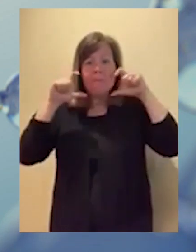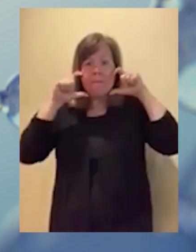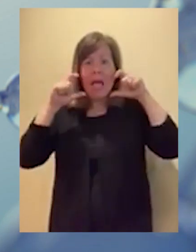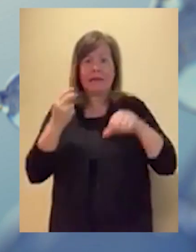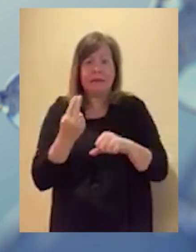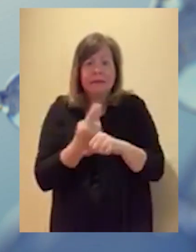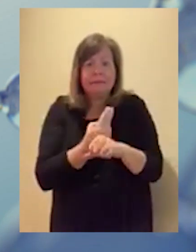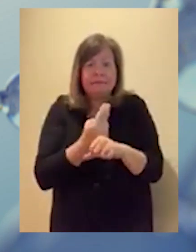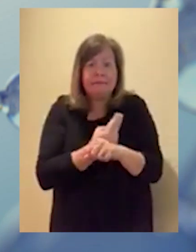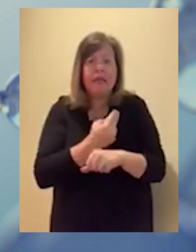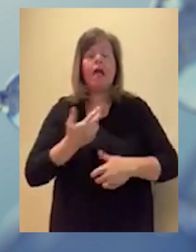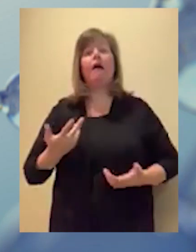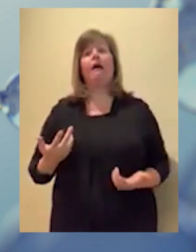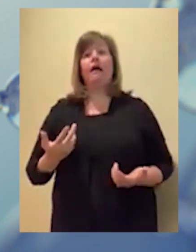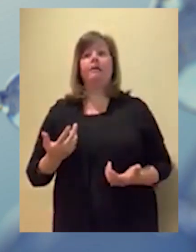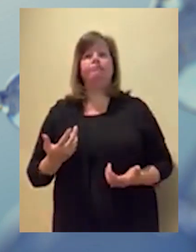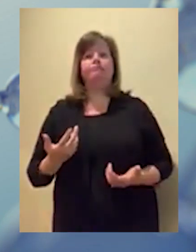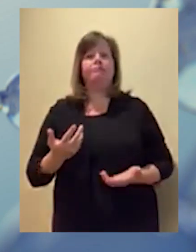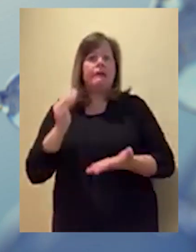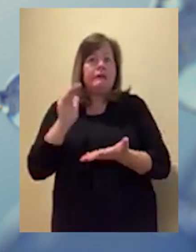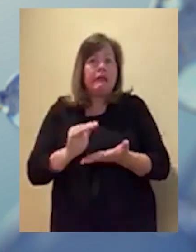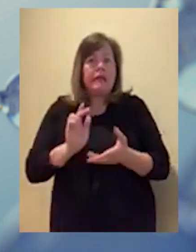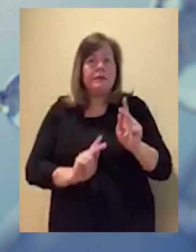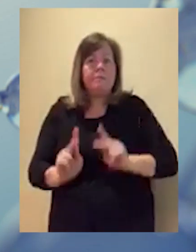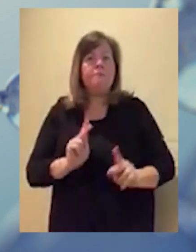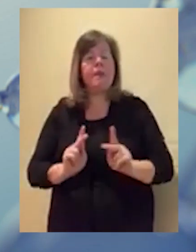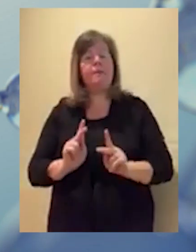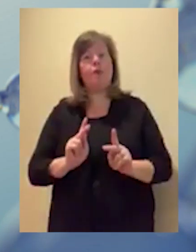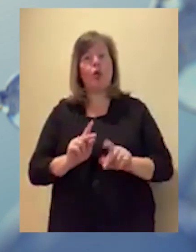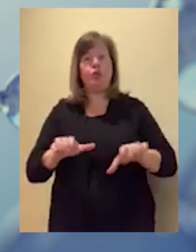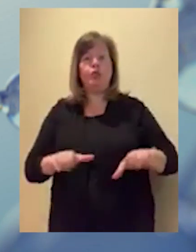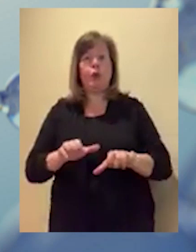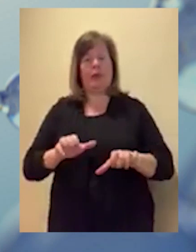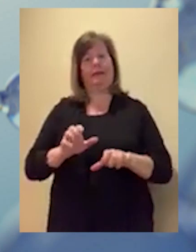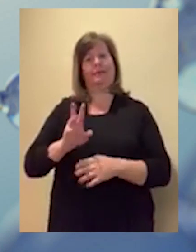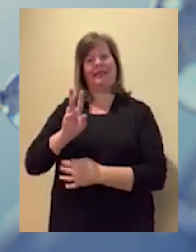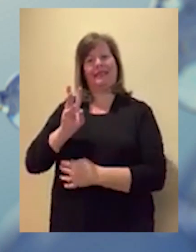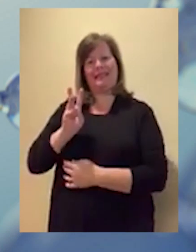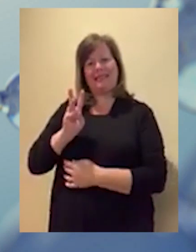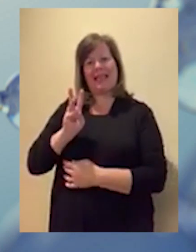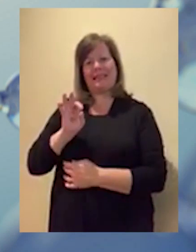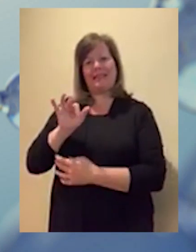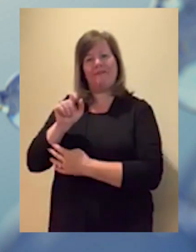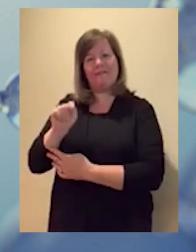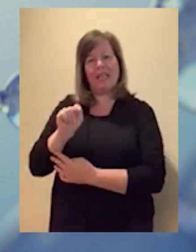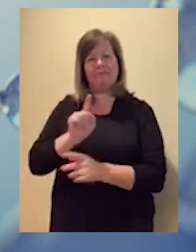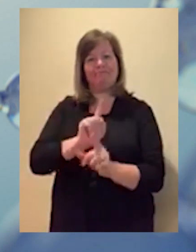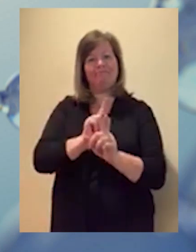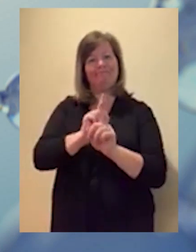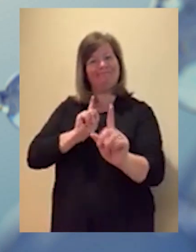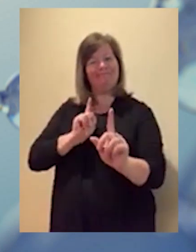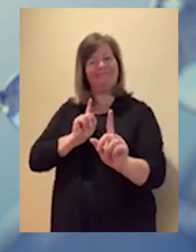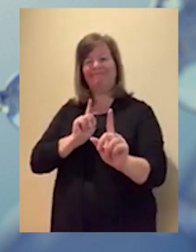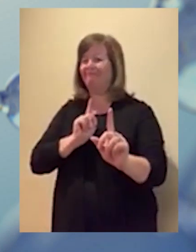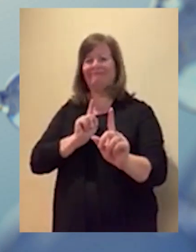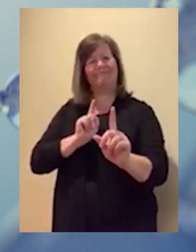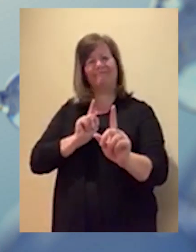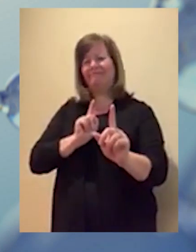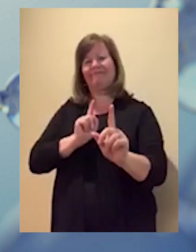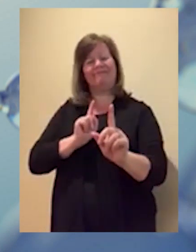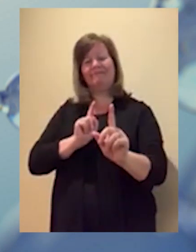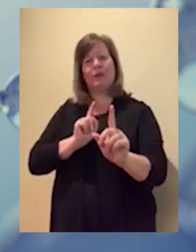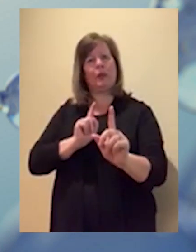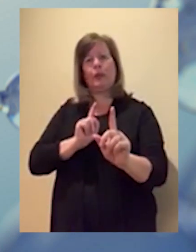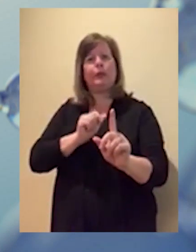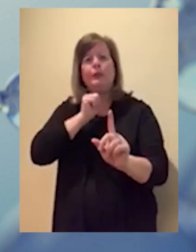complacientes. Estoy viendo menos personas que usan máscaras en la comunidad. Estoy viendo personas no ser tan conscientes sobre